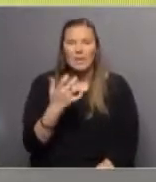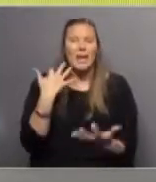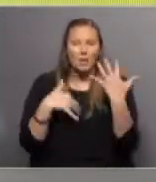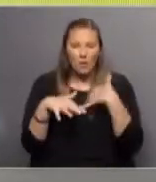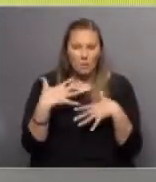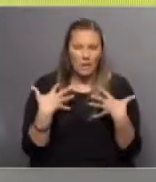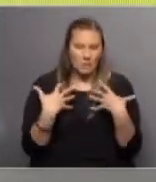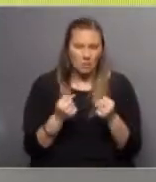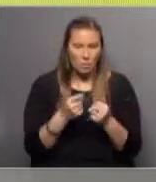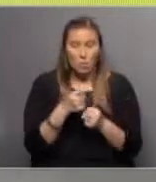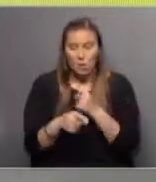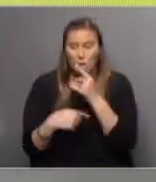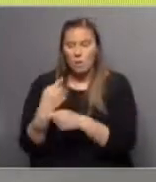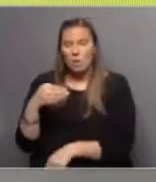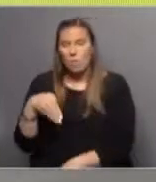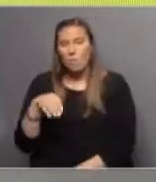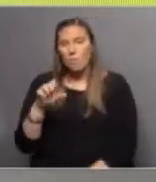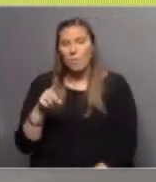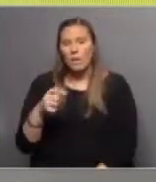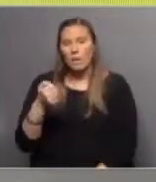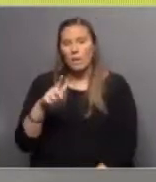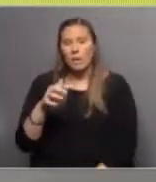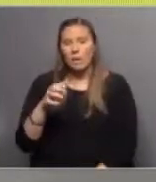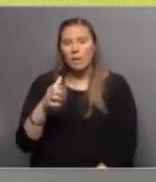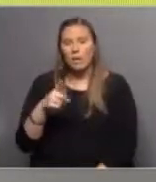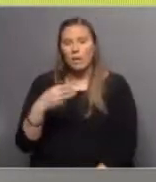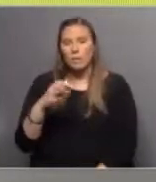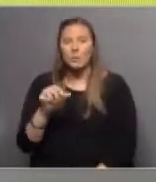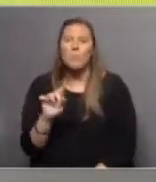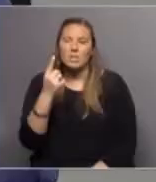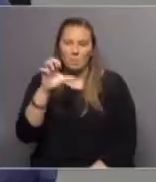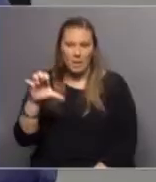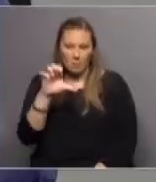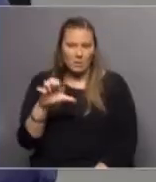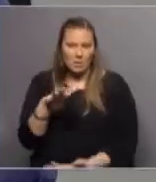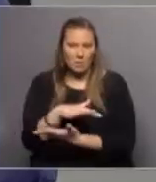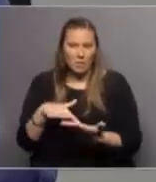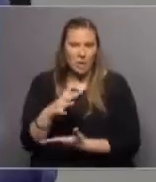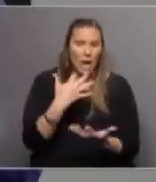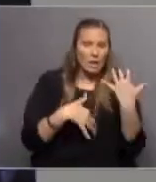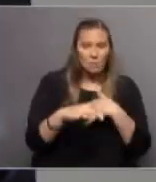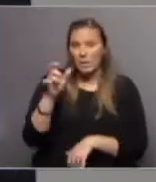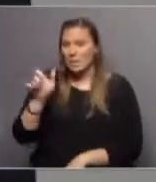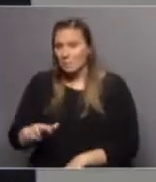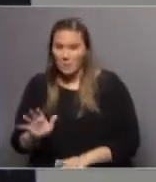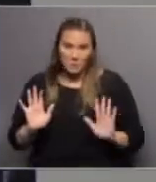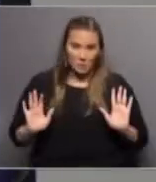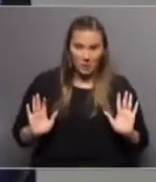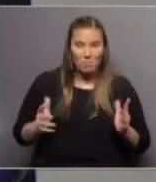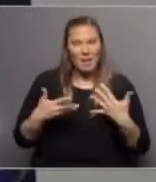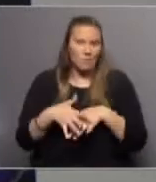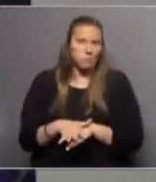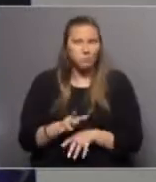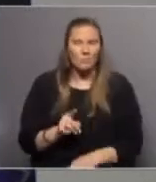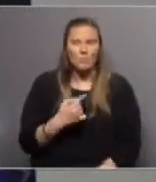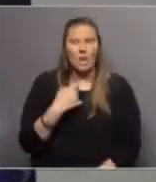producción animal, y Megalabs, que es la principal empresa, obviamente, del parque. Ok, animales y personas, nada más como para la mezcla.